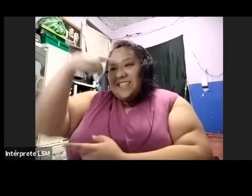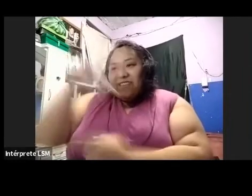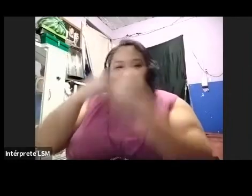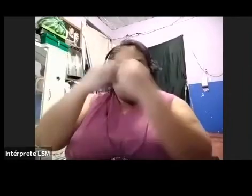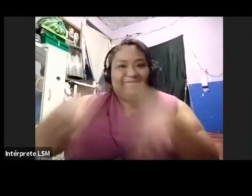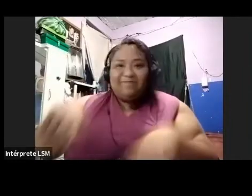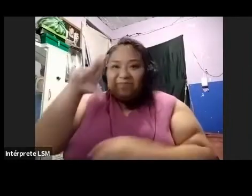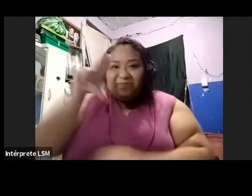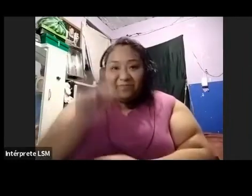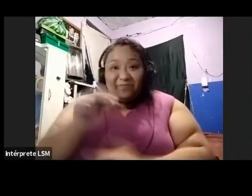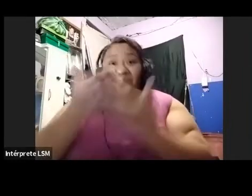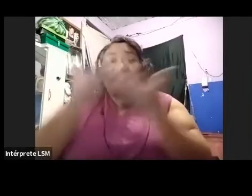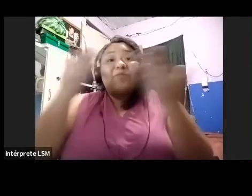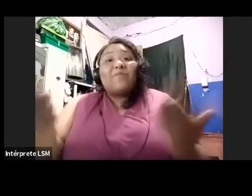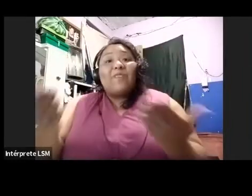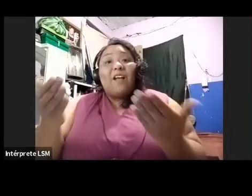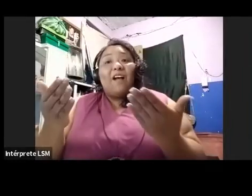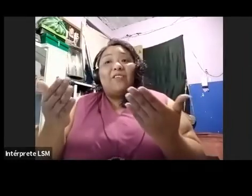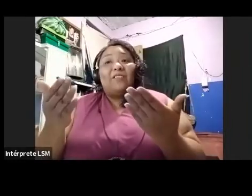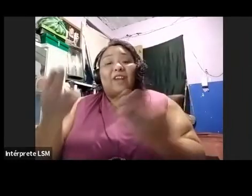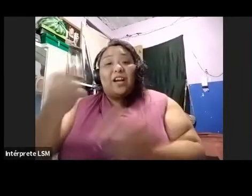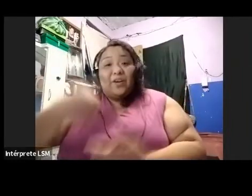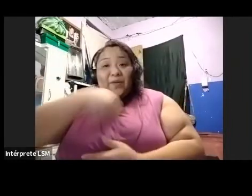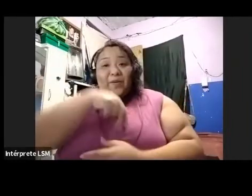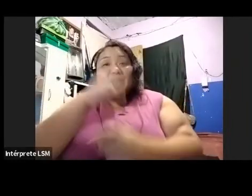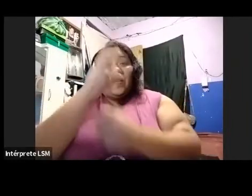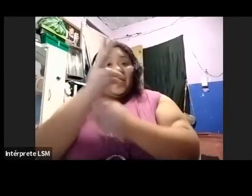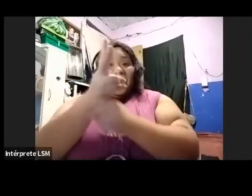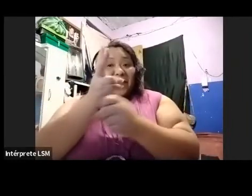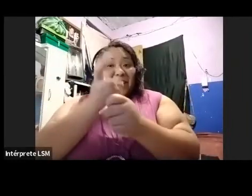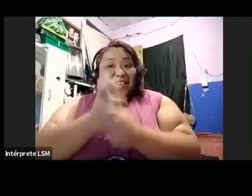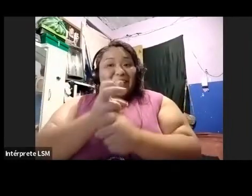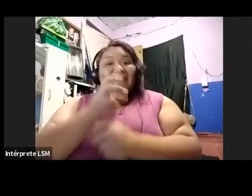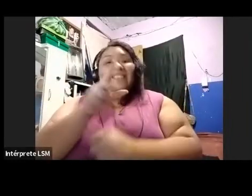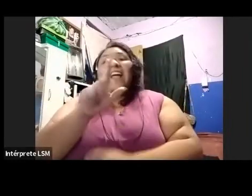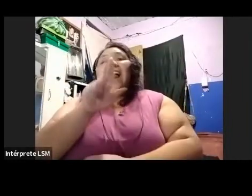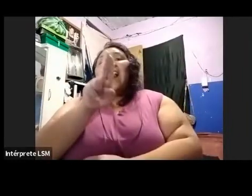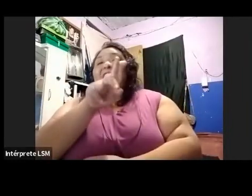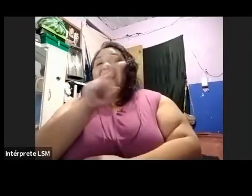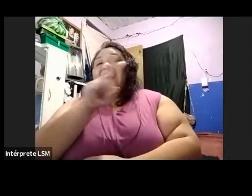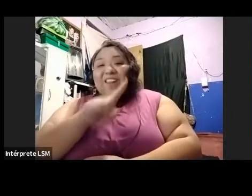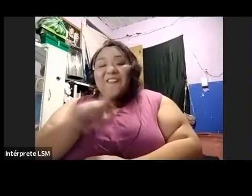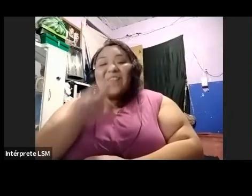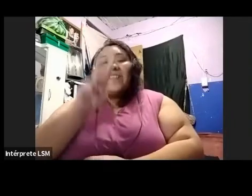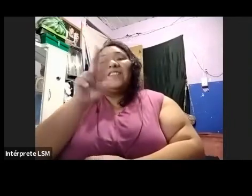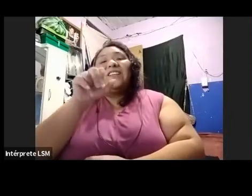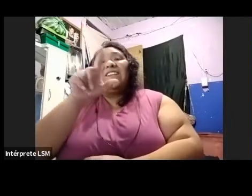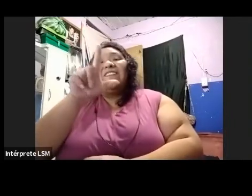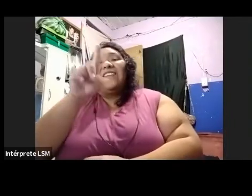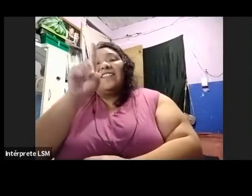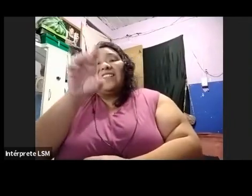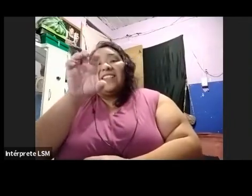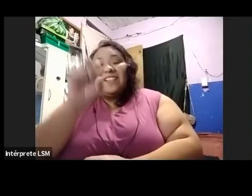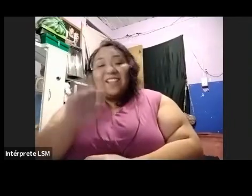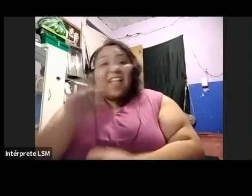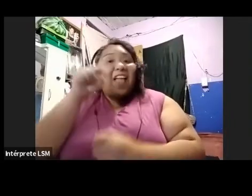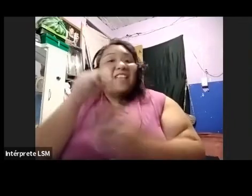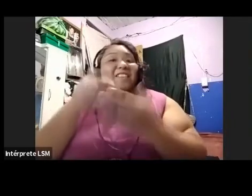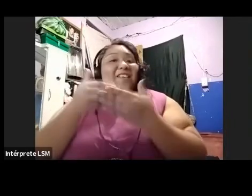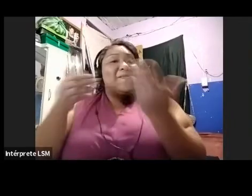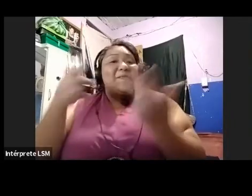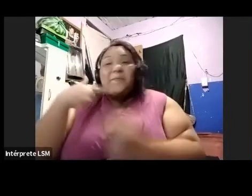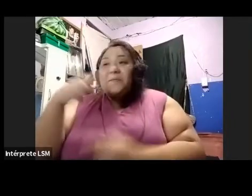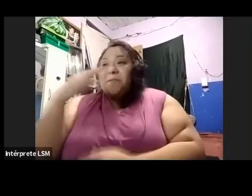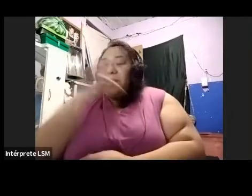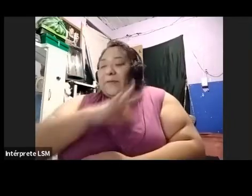ocasión invitamos a Luz Valdez, quien muy amablemente y muy entusiastamente aceptó